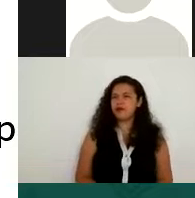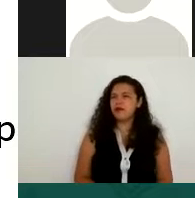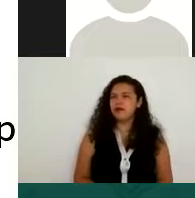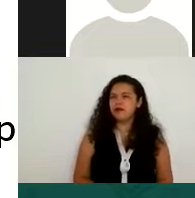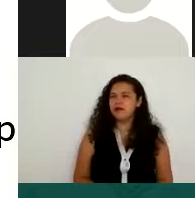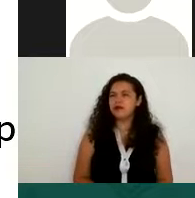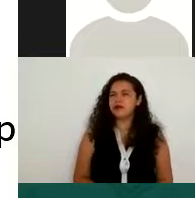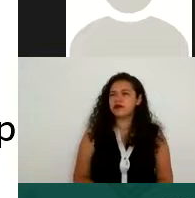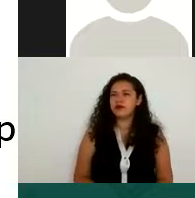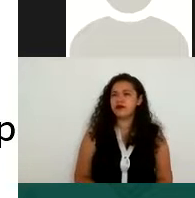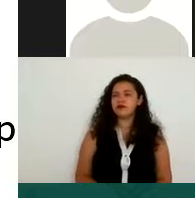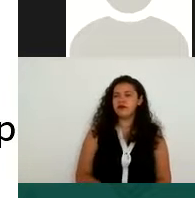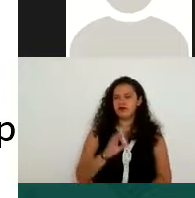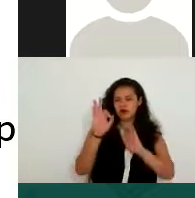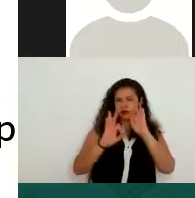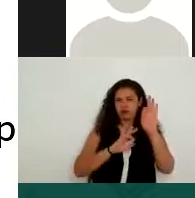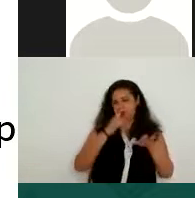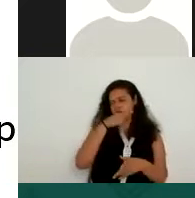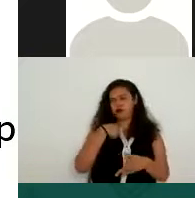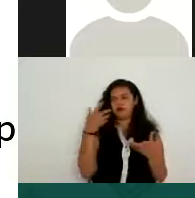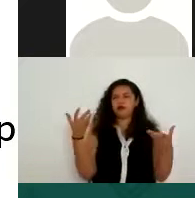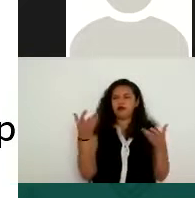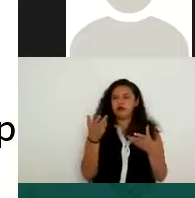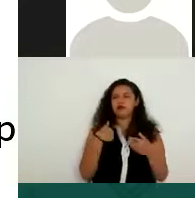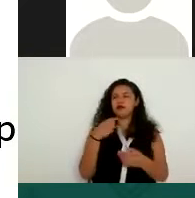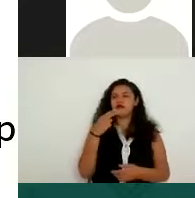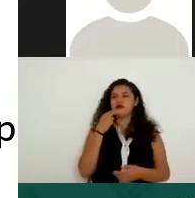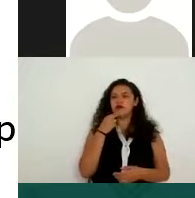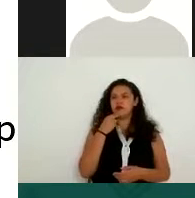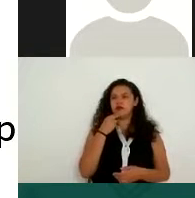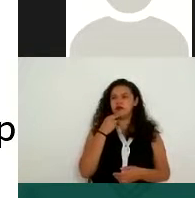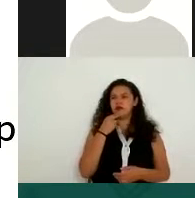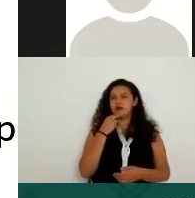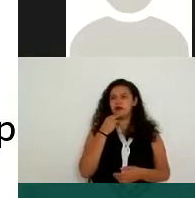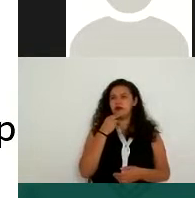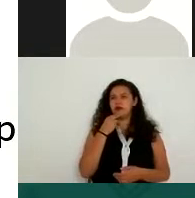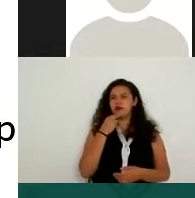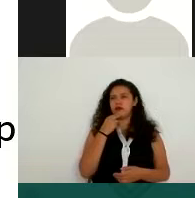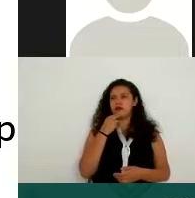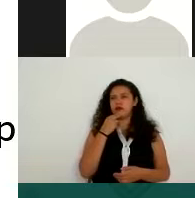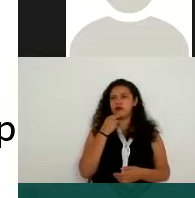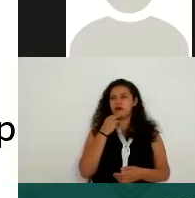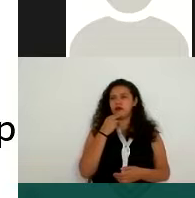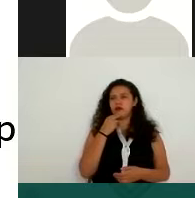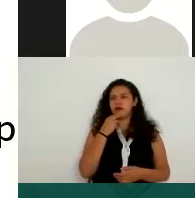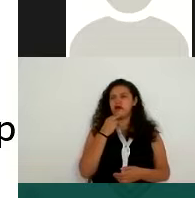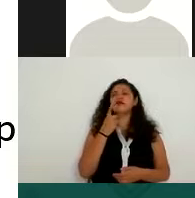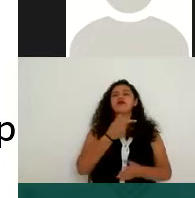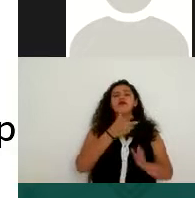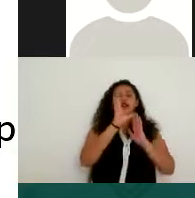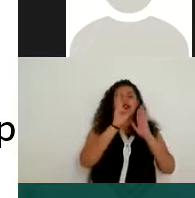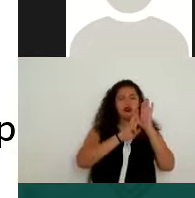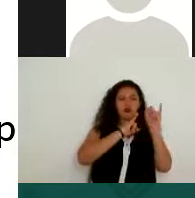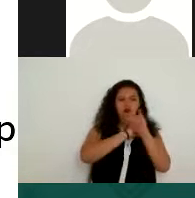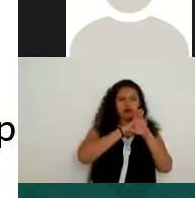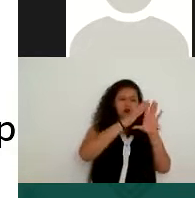conlleva que yo le dé un uso debido. Es decir, en este caso, usted recibió el currículum con esta información, entonces ya va